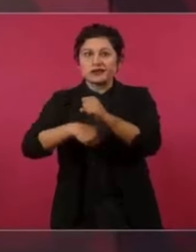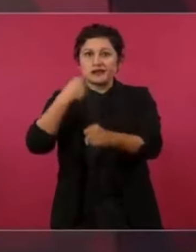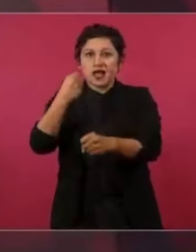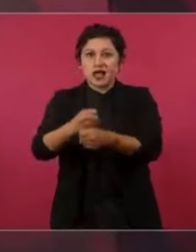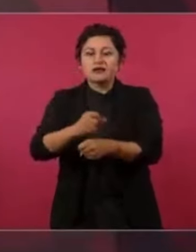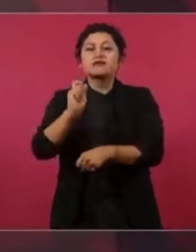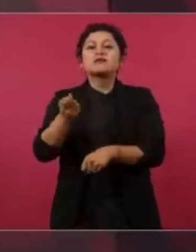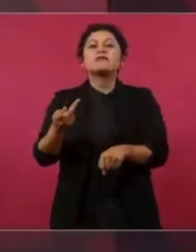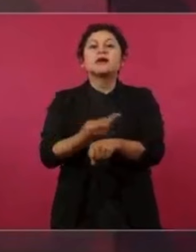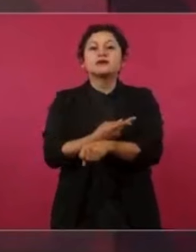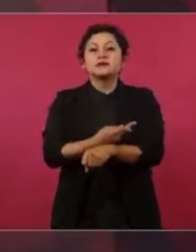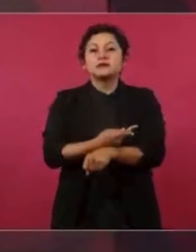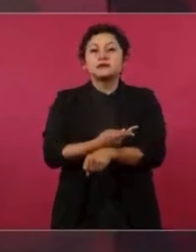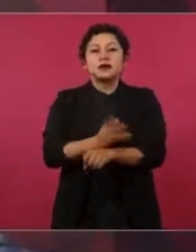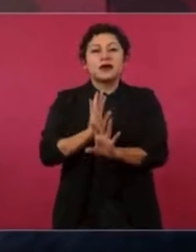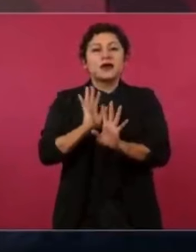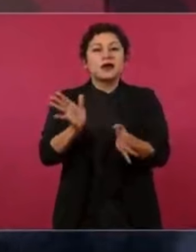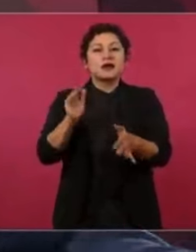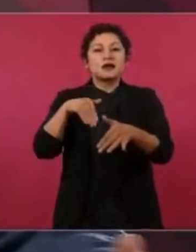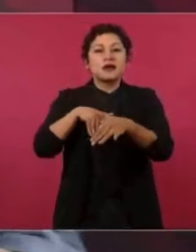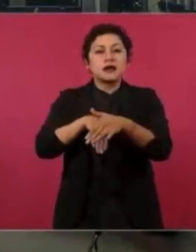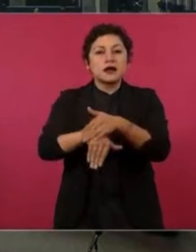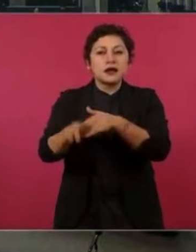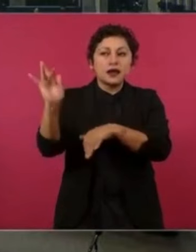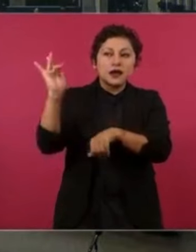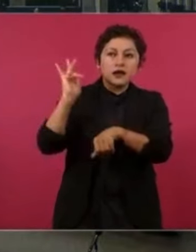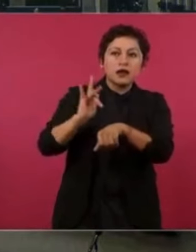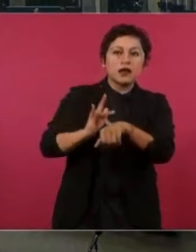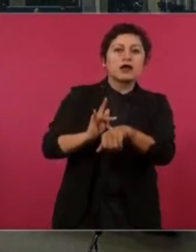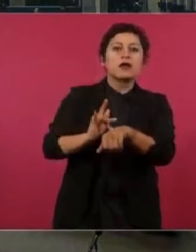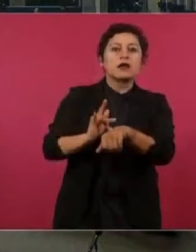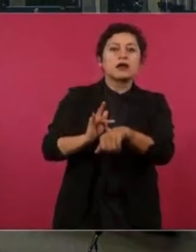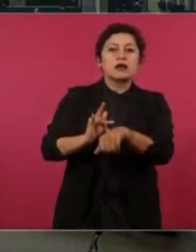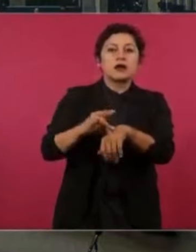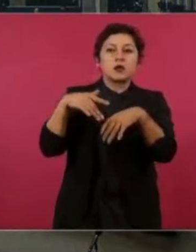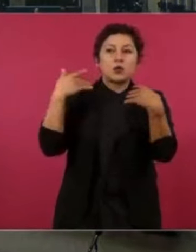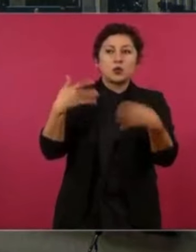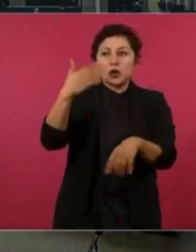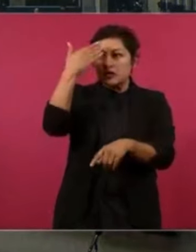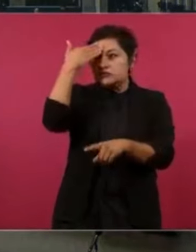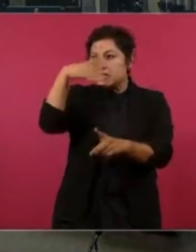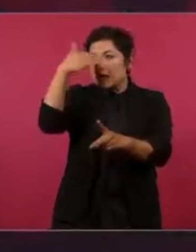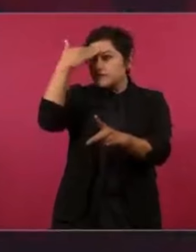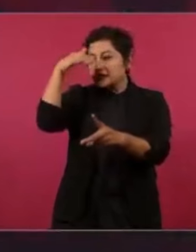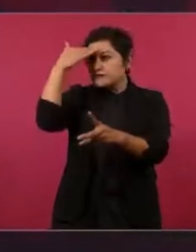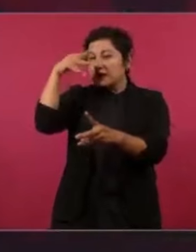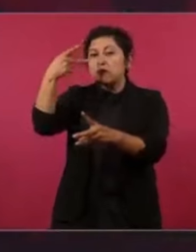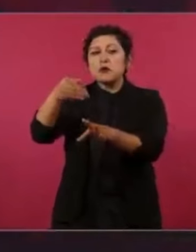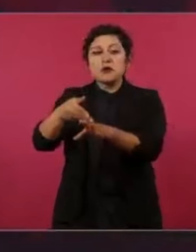pero bastante. Pero ya perdieron la mística,